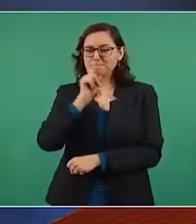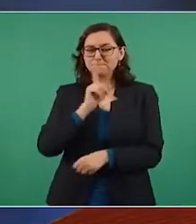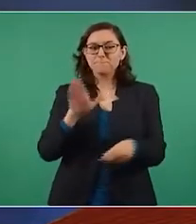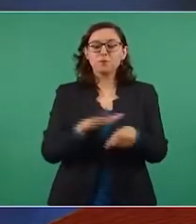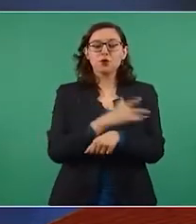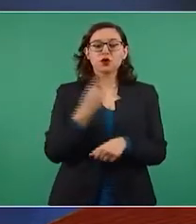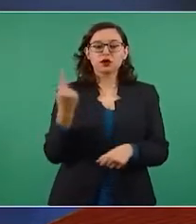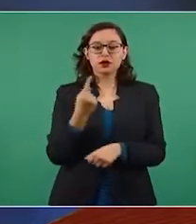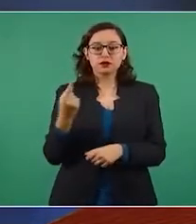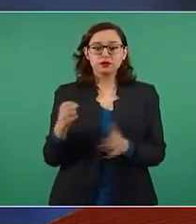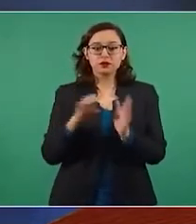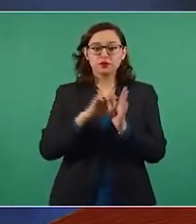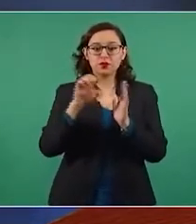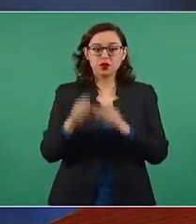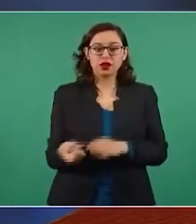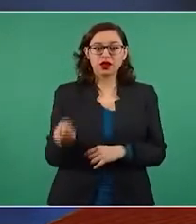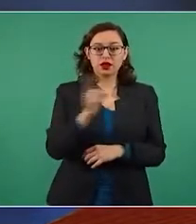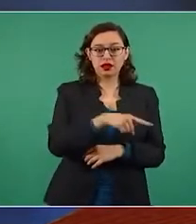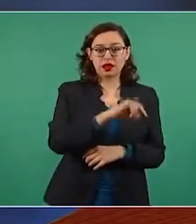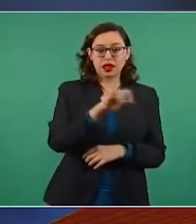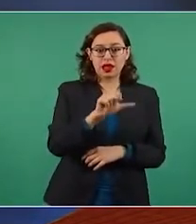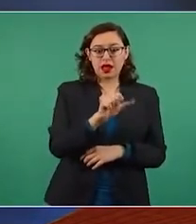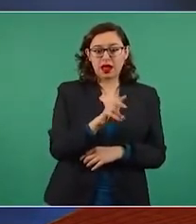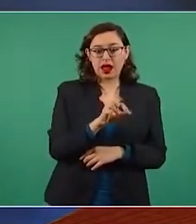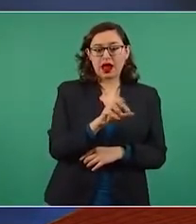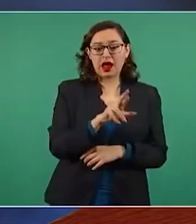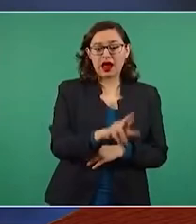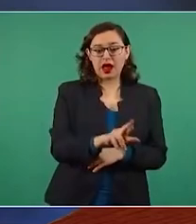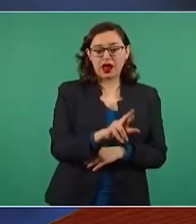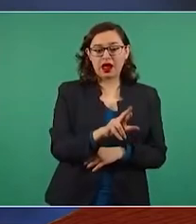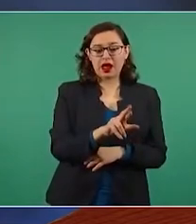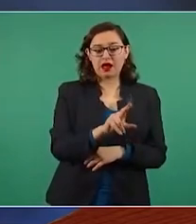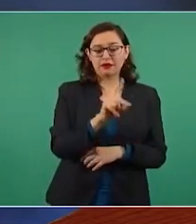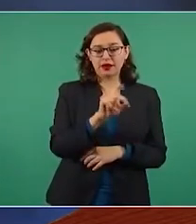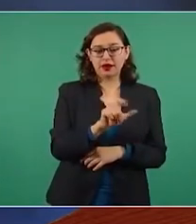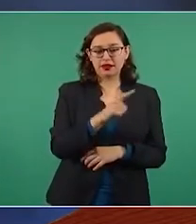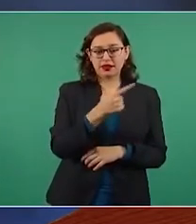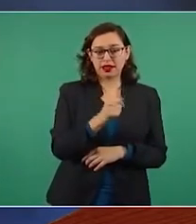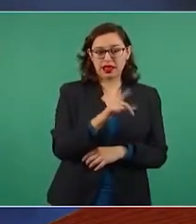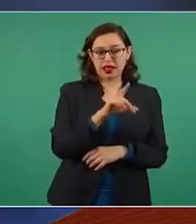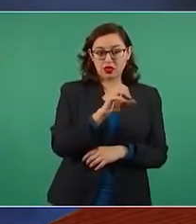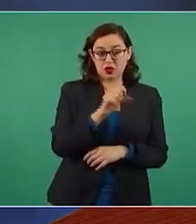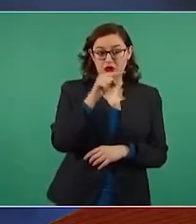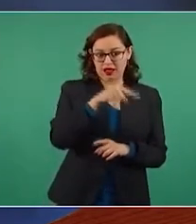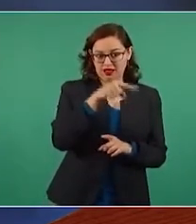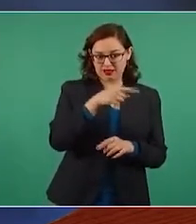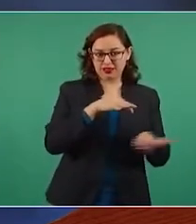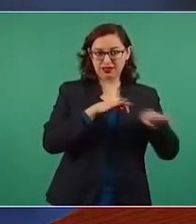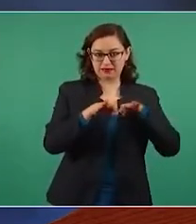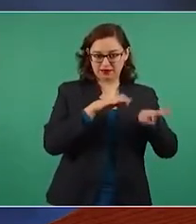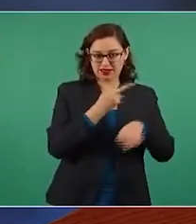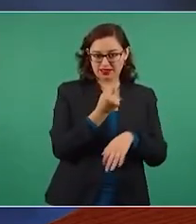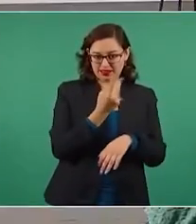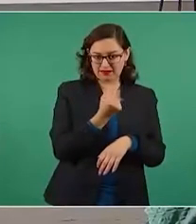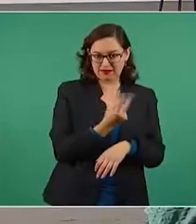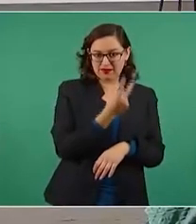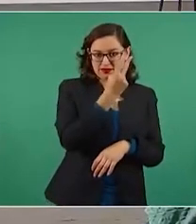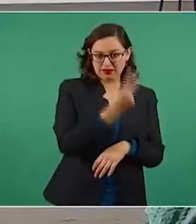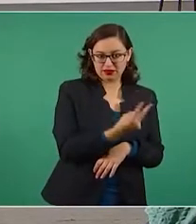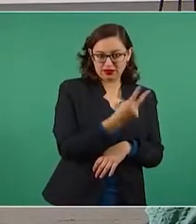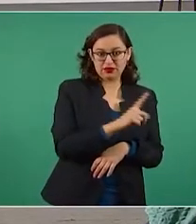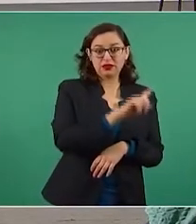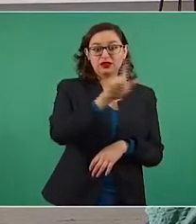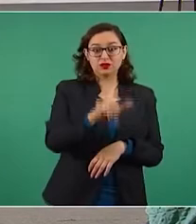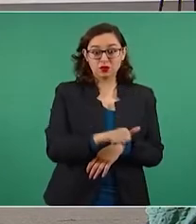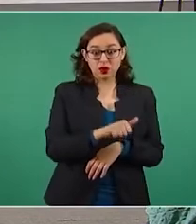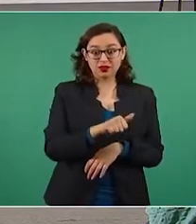Donde, abogado de Televisa, hay que decirlo, el día siguiente se publica una primera plana y varias